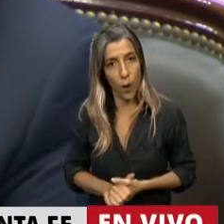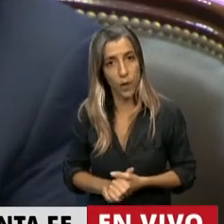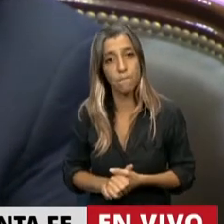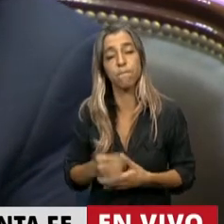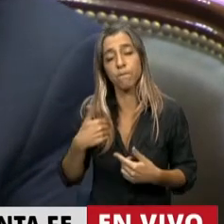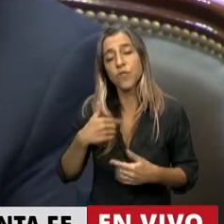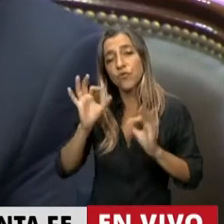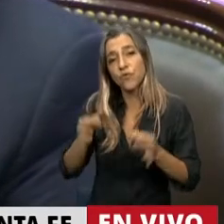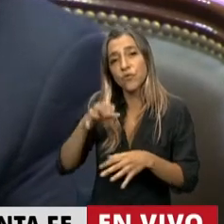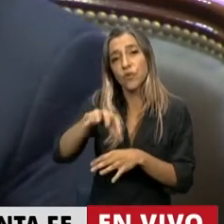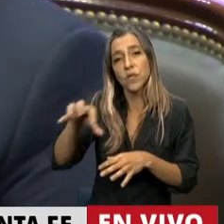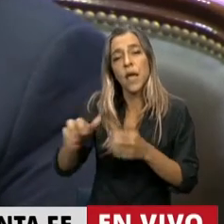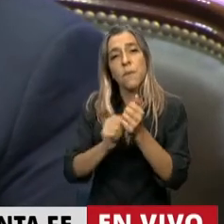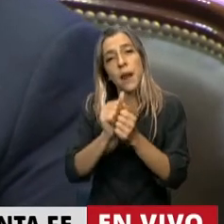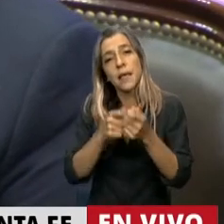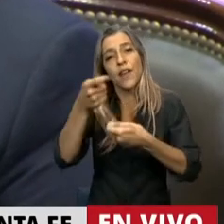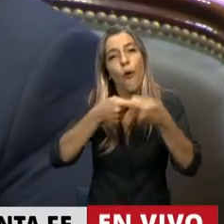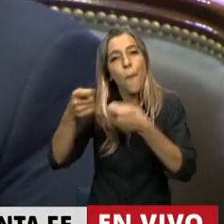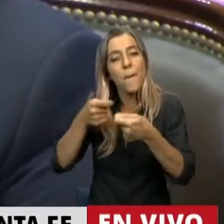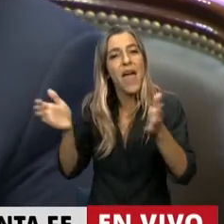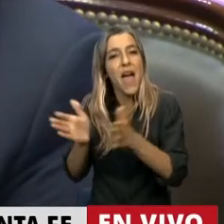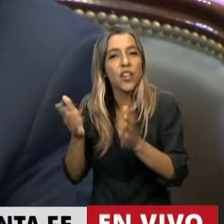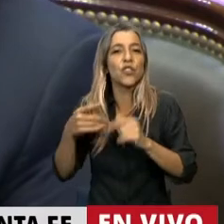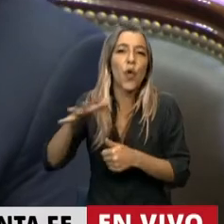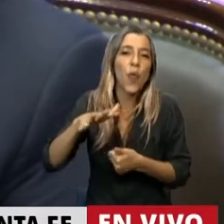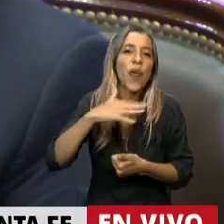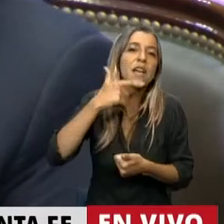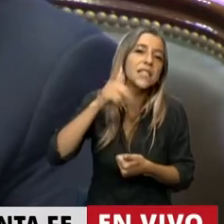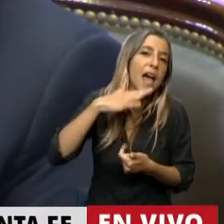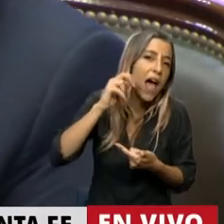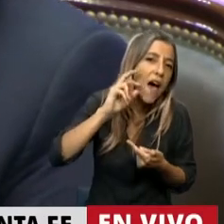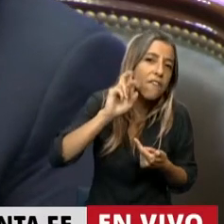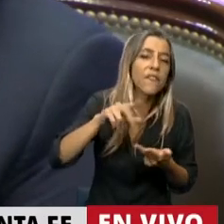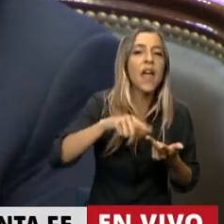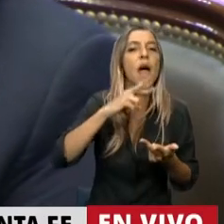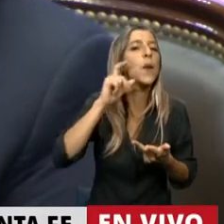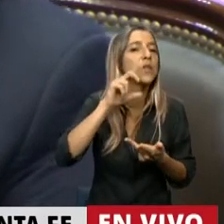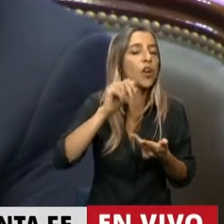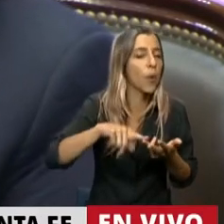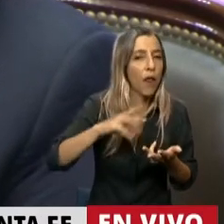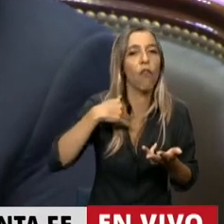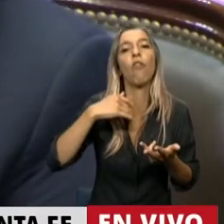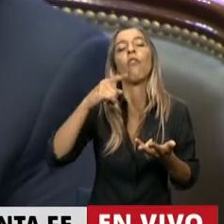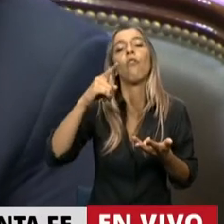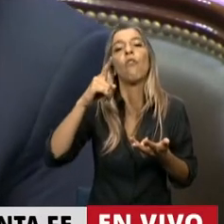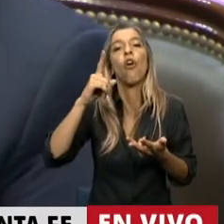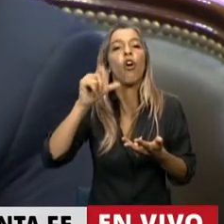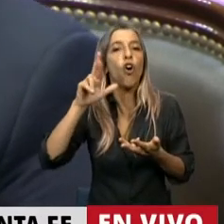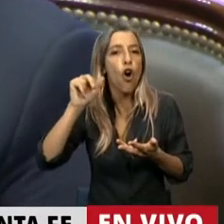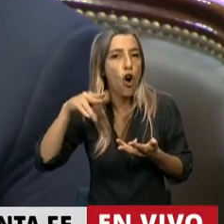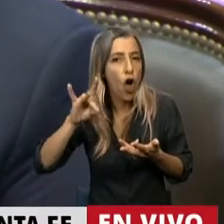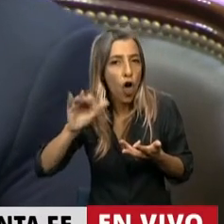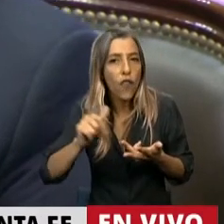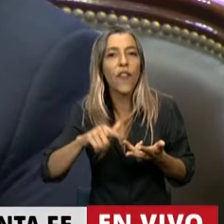provincia, como por ejemplo, San Javier, Villa Gobernador Galve, el Centro Económico Industrial de Coronda,